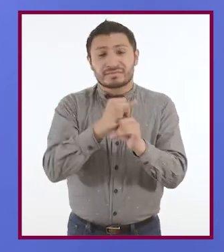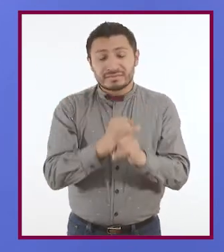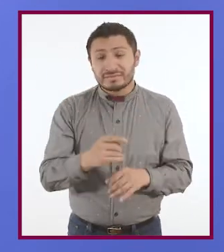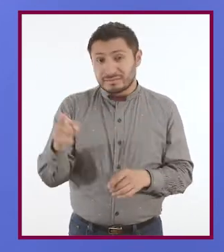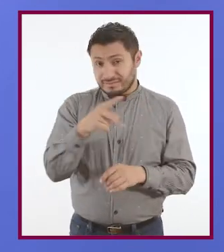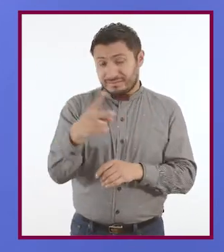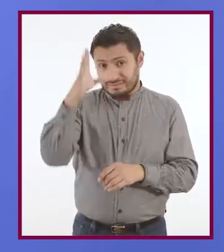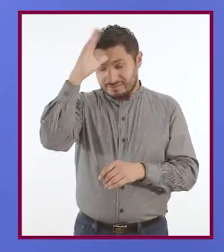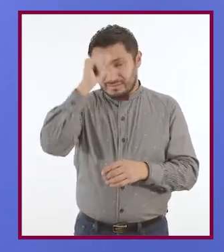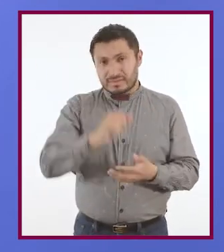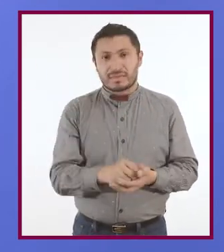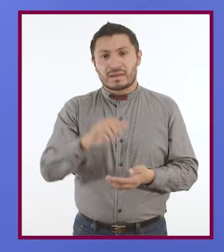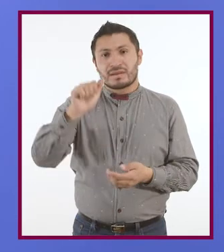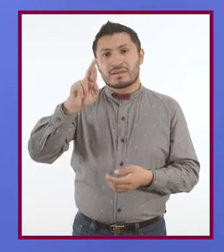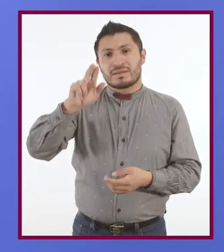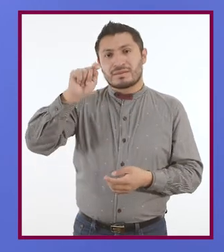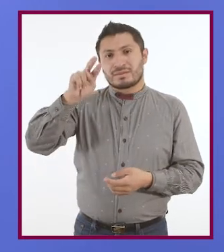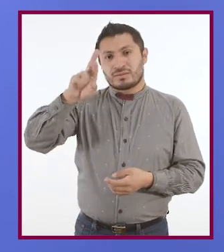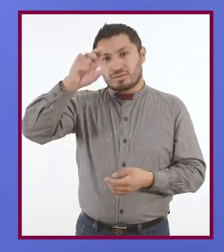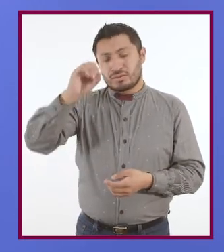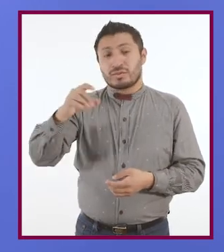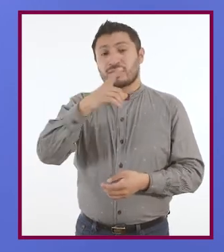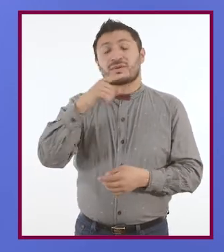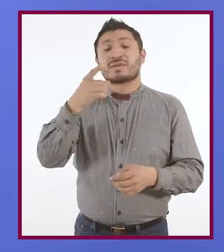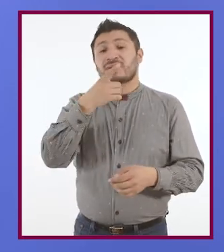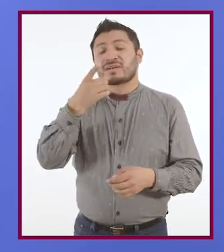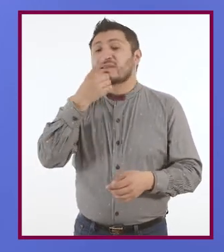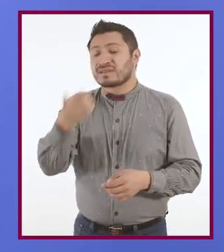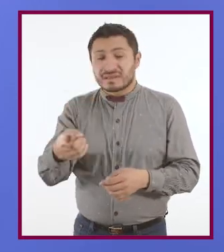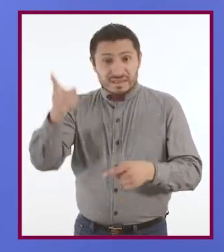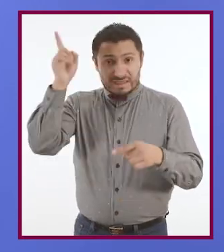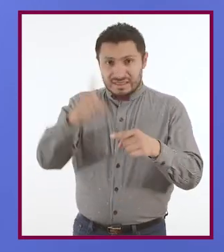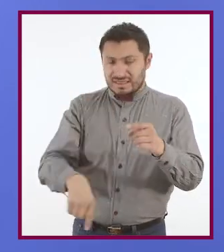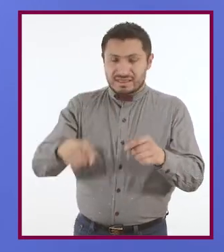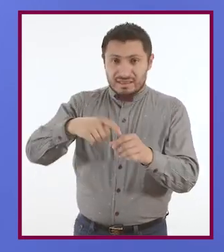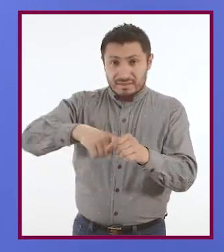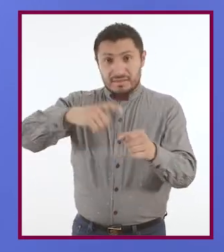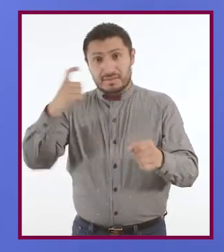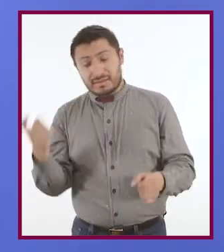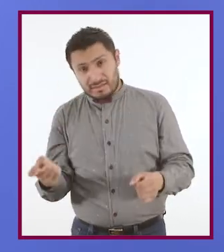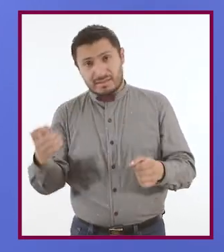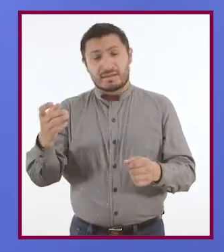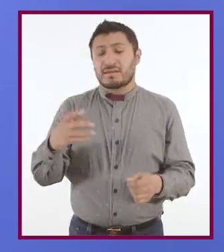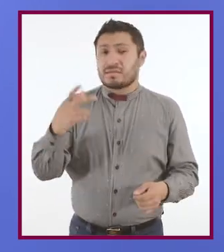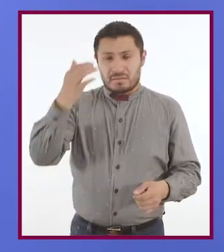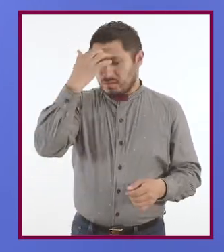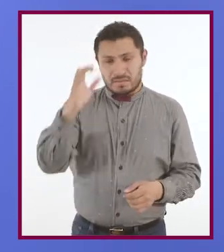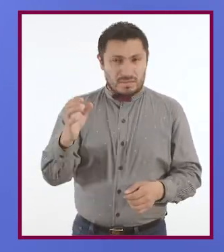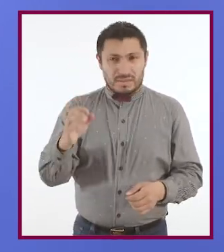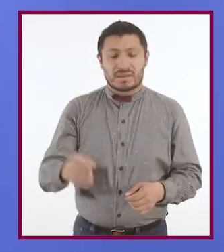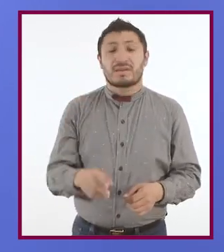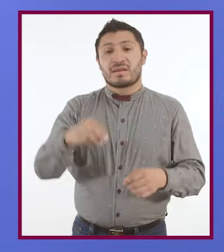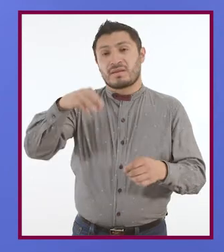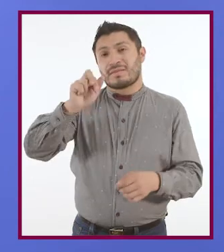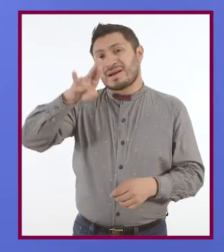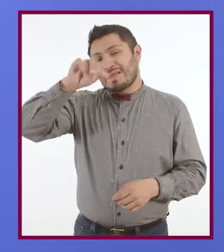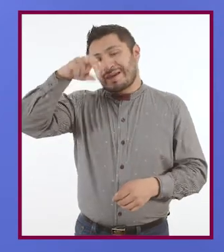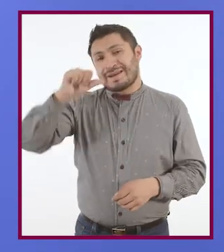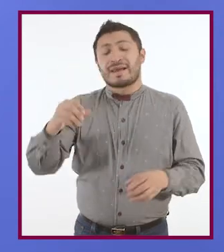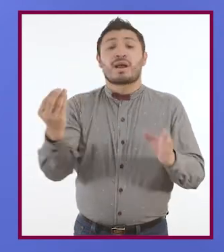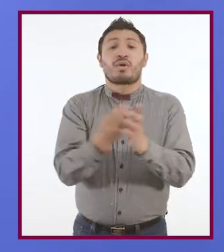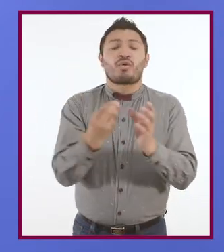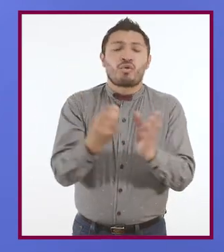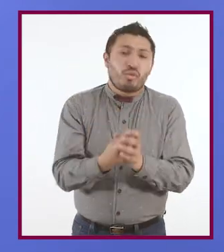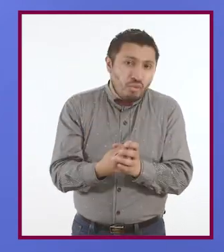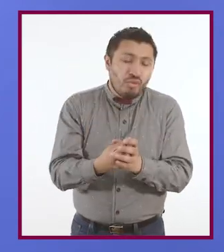este punto. Arturo añade que debemos eliminar a los contactos que no conocemos. Mariana cree que con una cuenta privada podemos seccionar